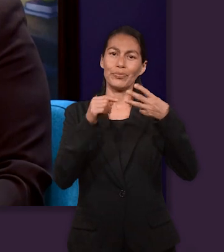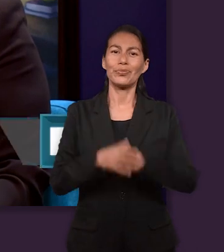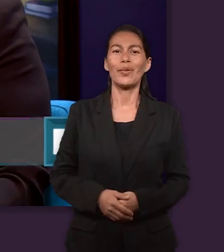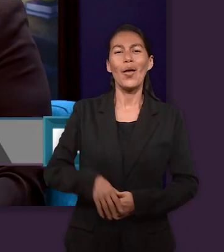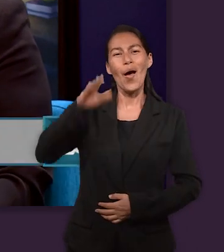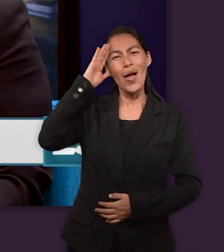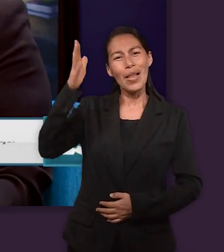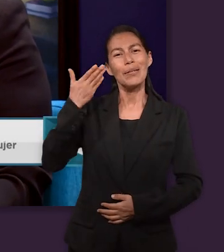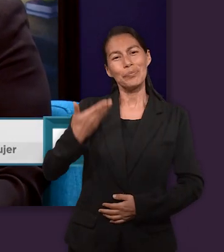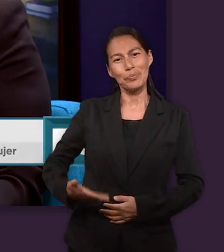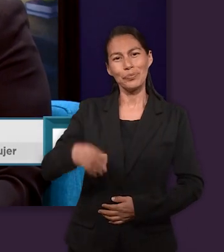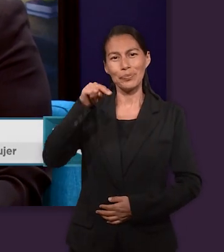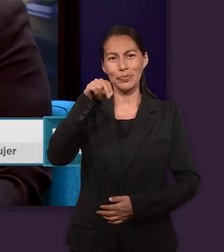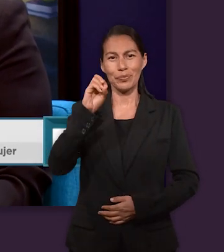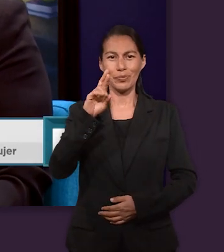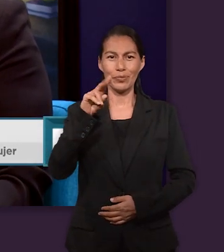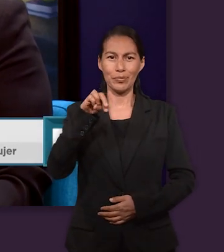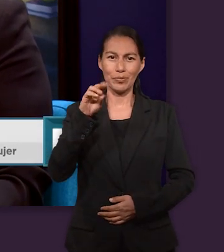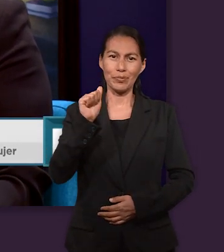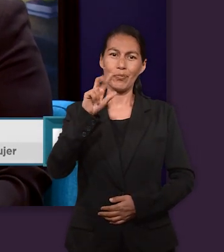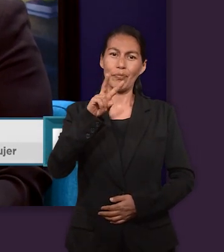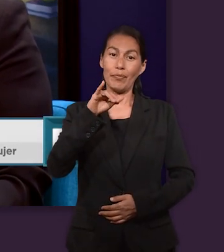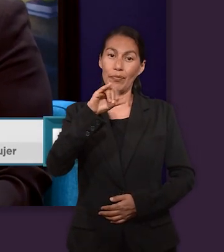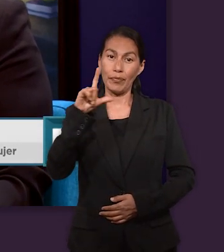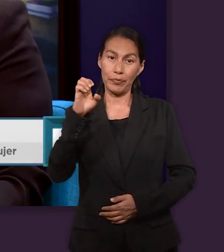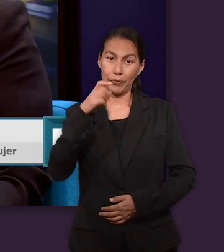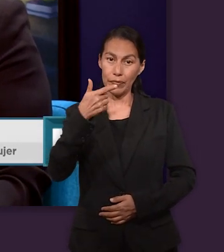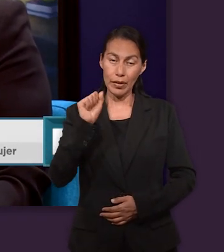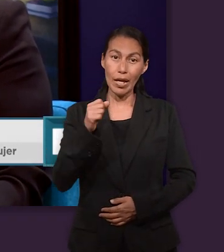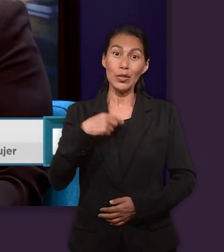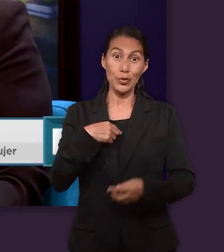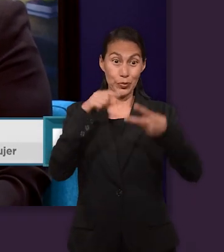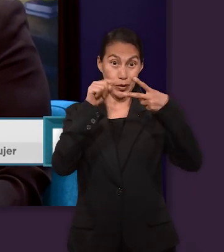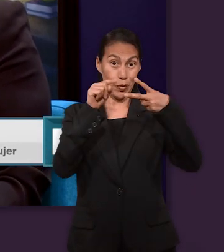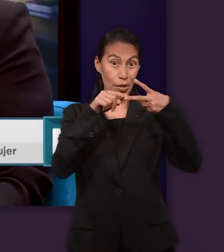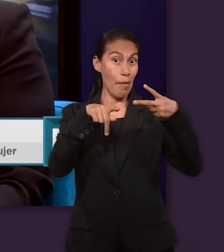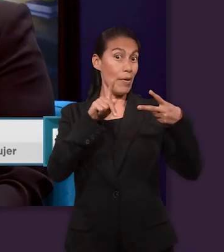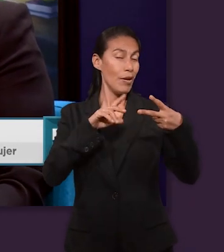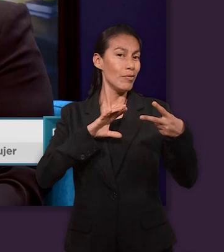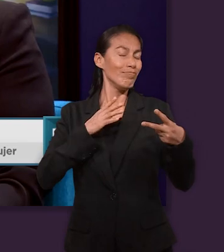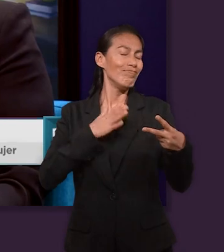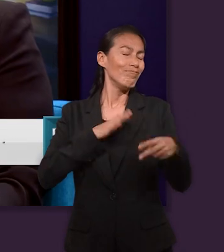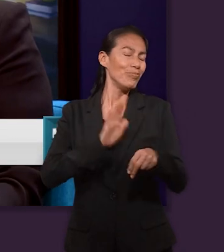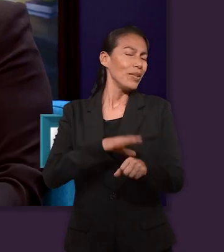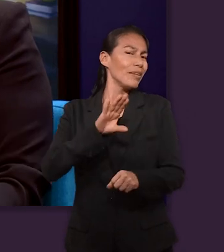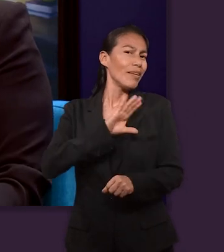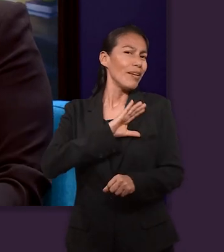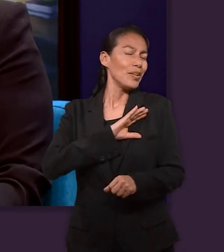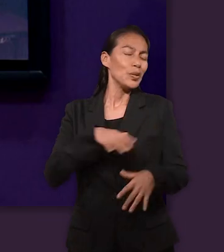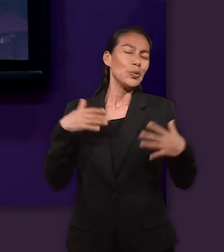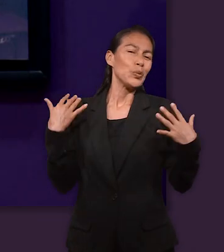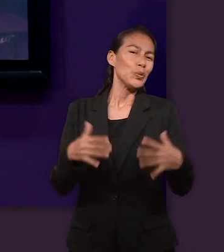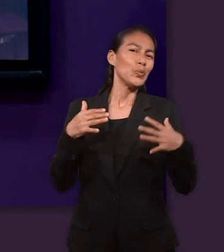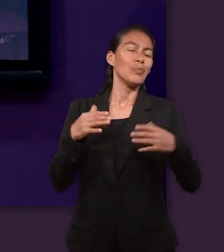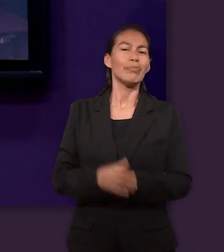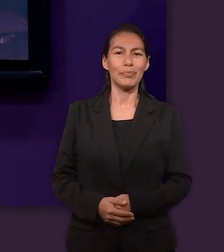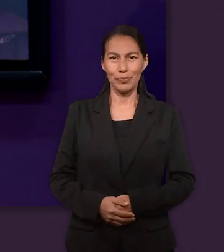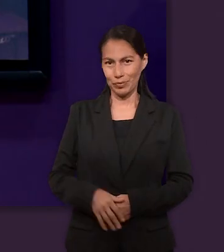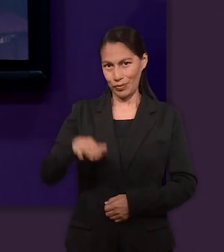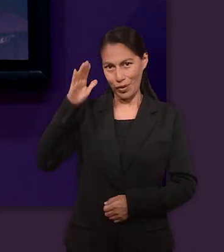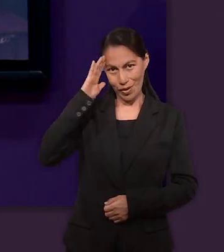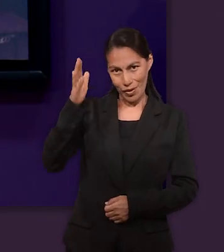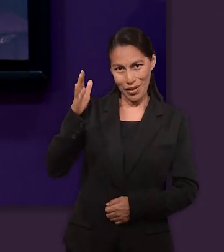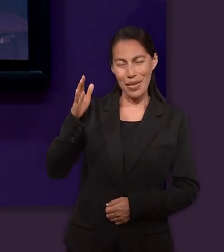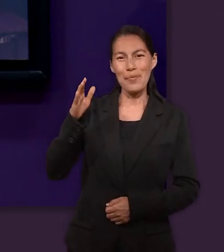Hola, soy Norma Villegas. Soy la segunda hija de nacimiento, pero la favorita. Hola, yo soy